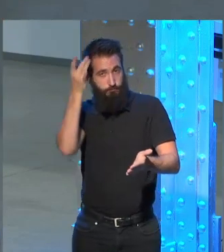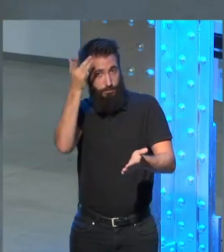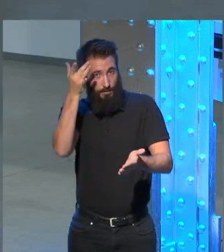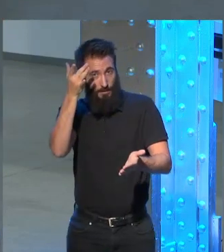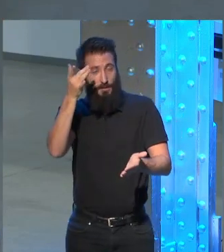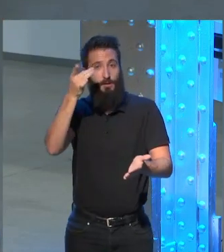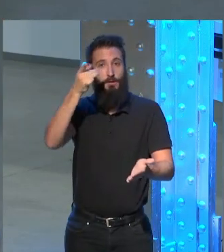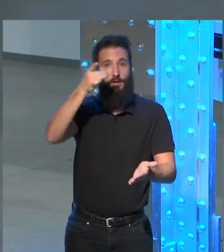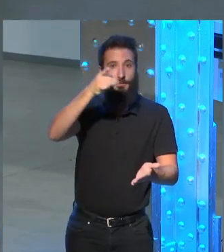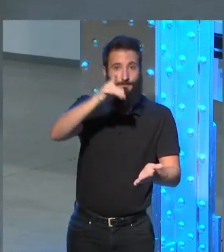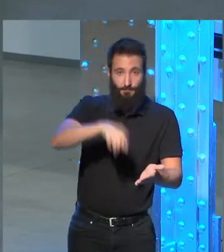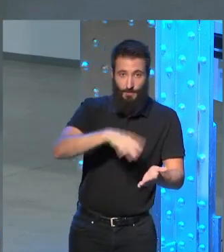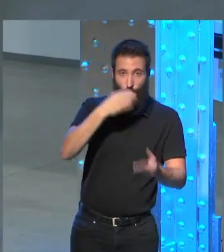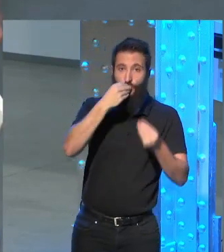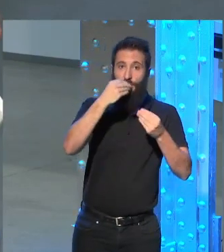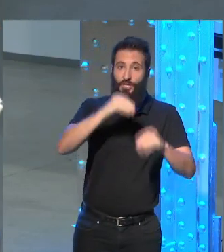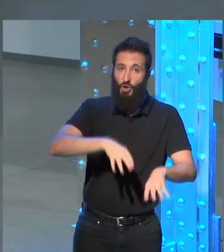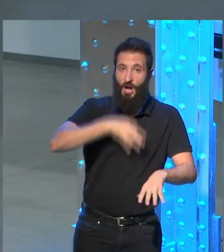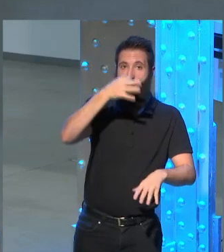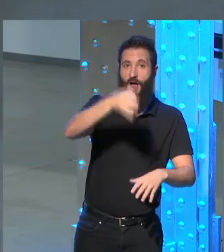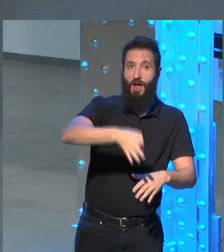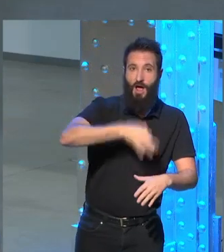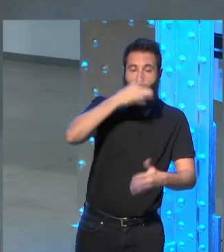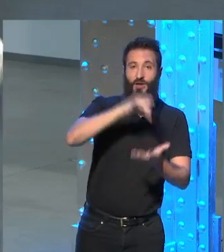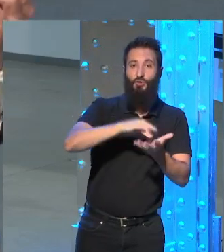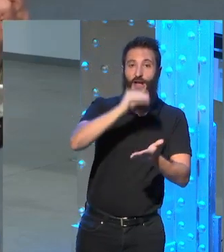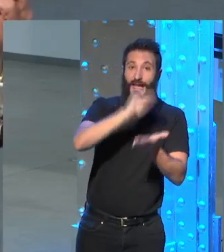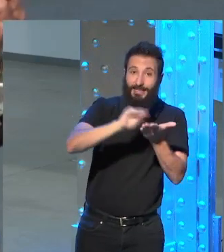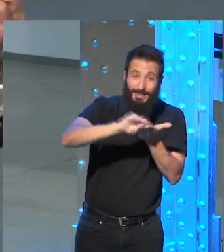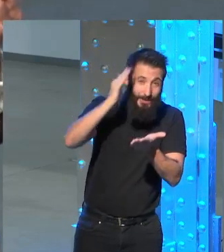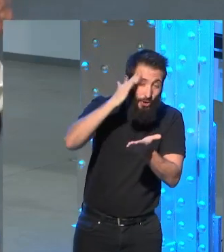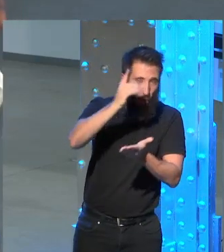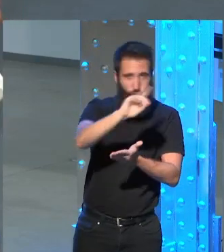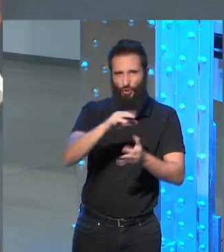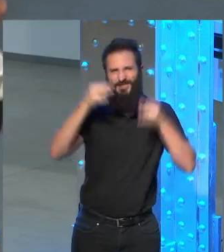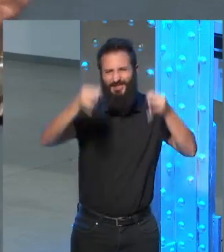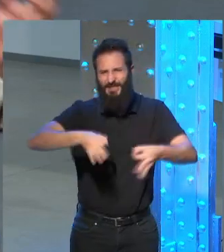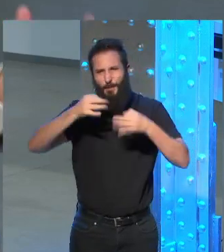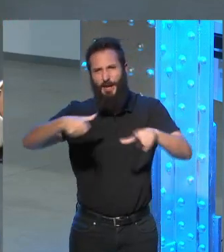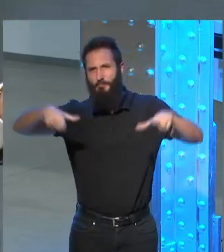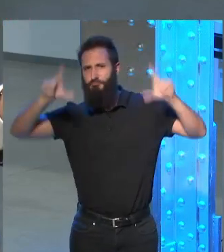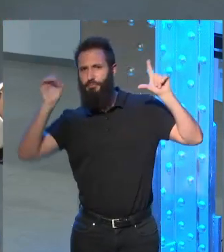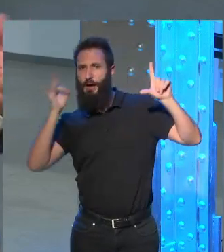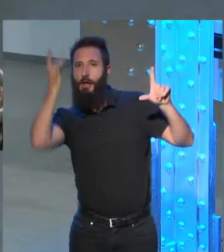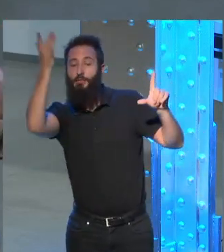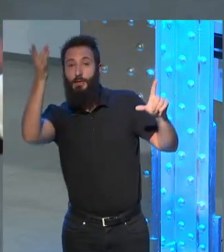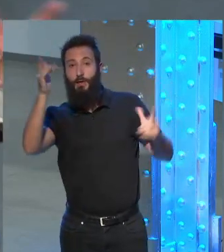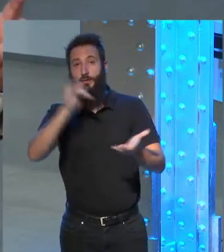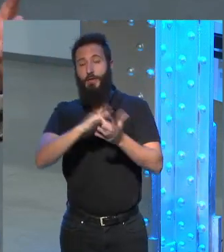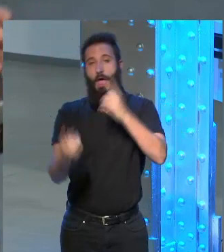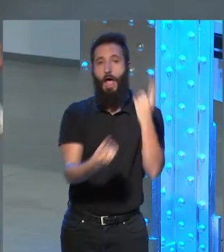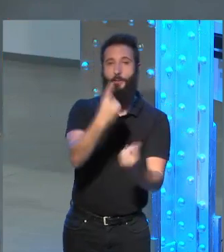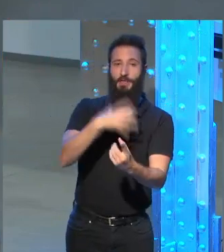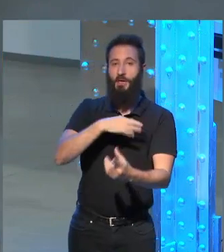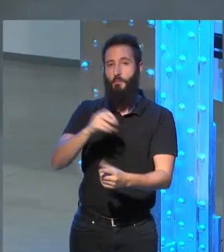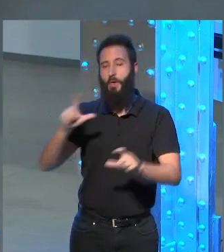y que quien cuenta la historia no es nunca el escritor sino un personaje inventado que a veces es un personaje igual que